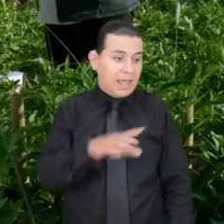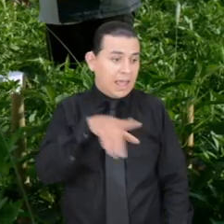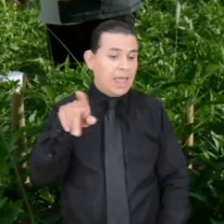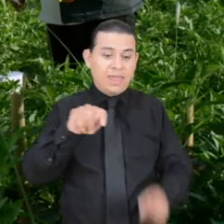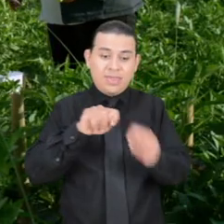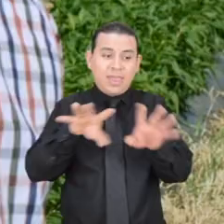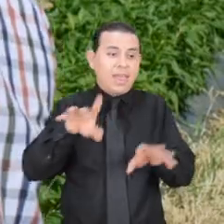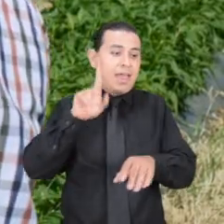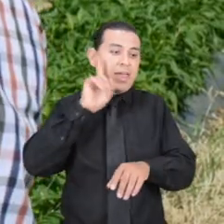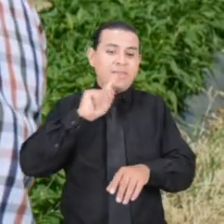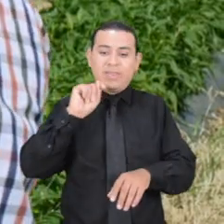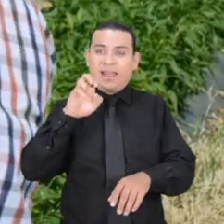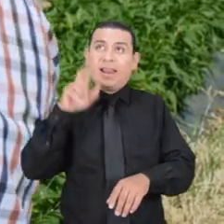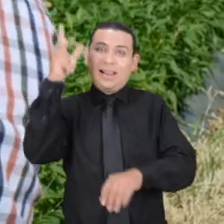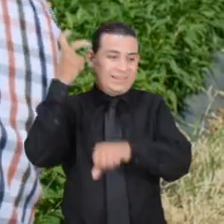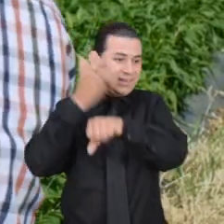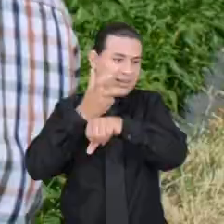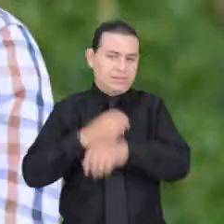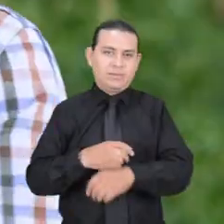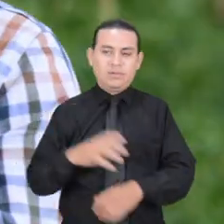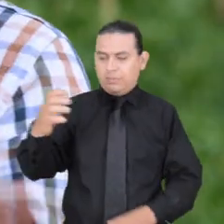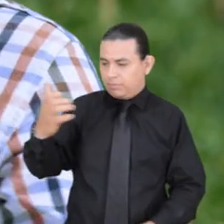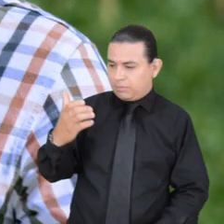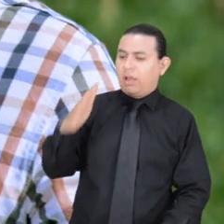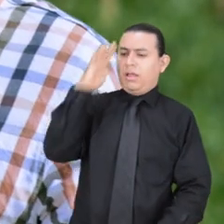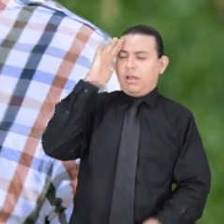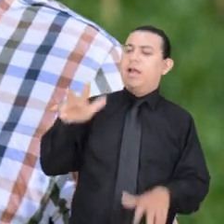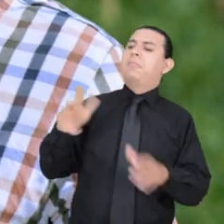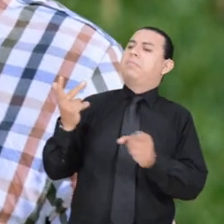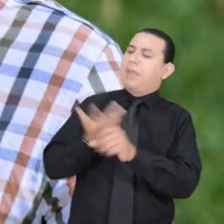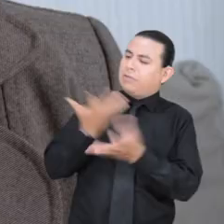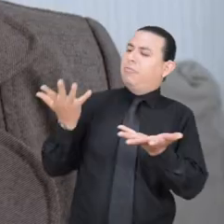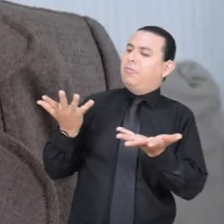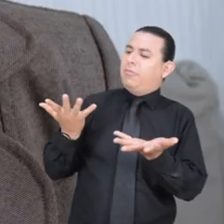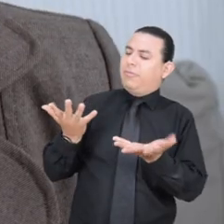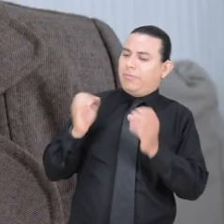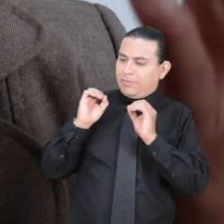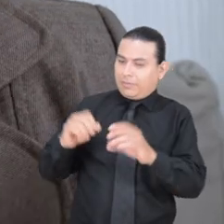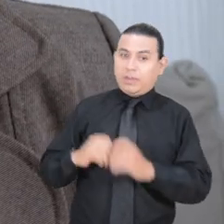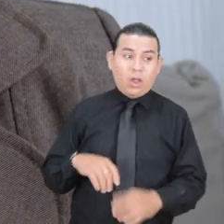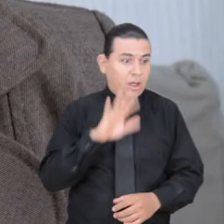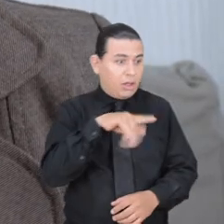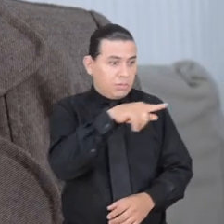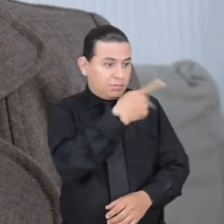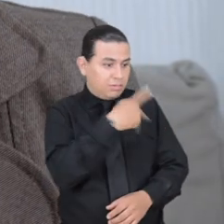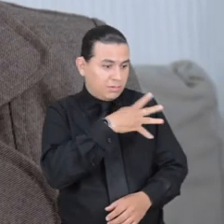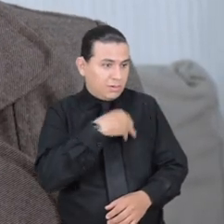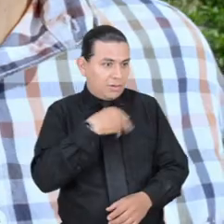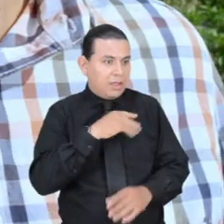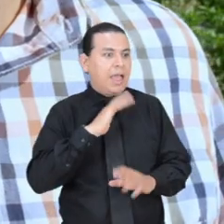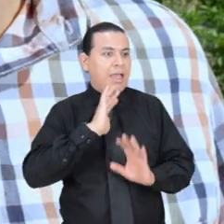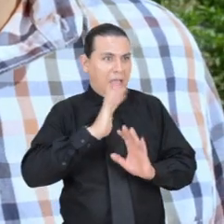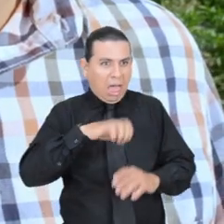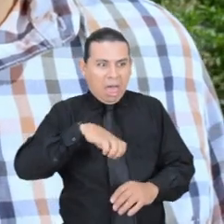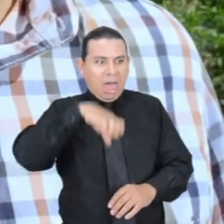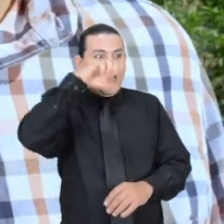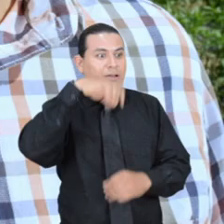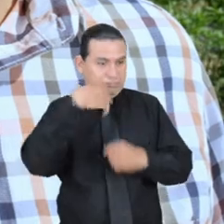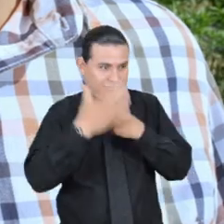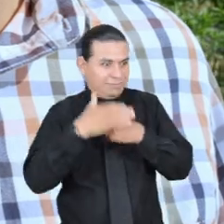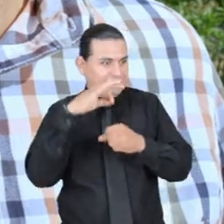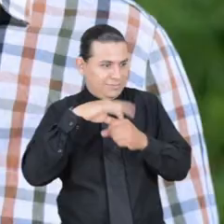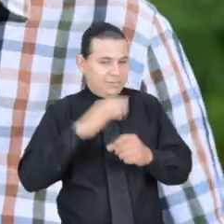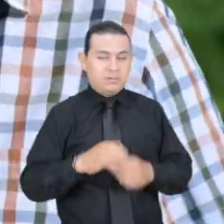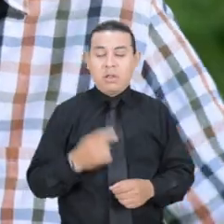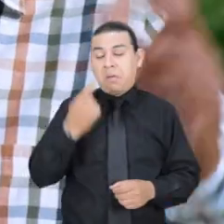Es la tía Térez desde Estados Unidos. ¿Qué pasó, prima? Oye, tu hija está bien grande. Capaz le toca